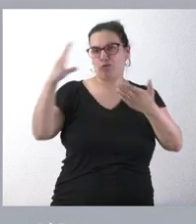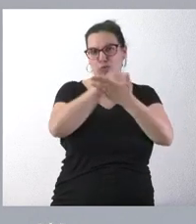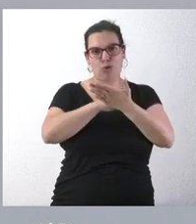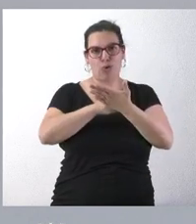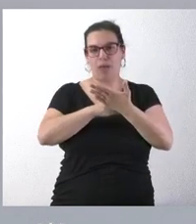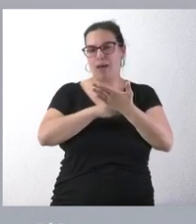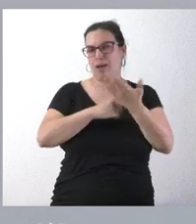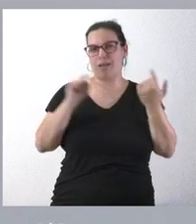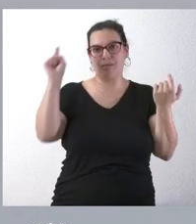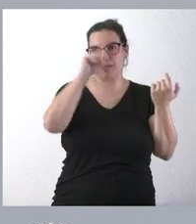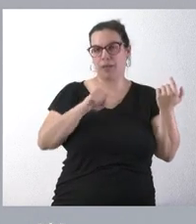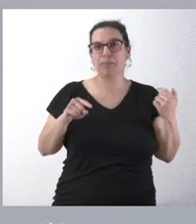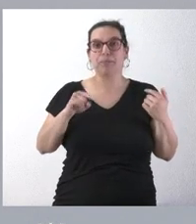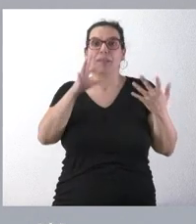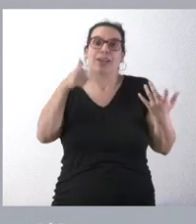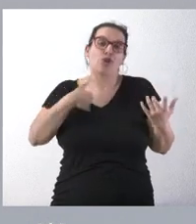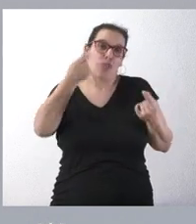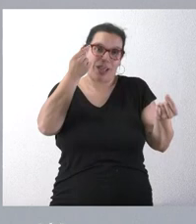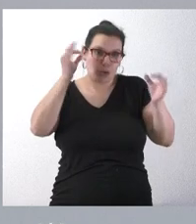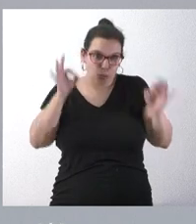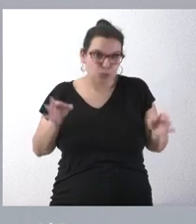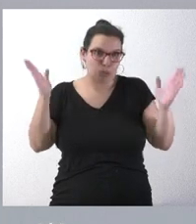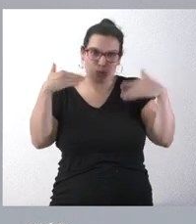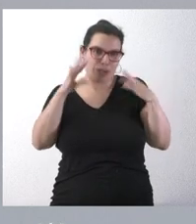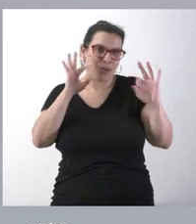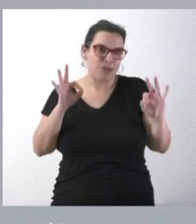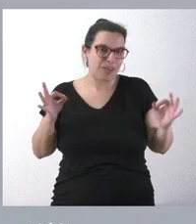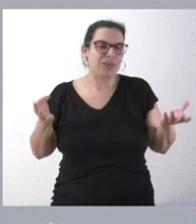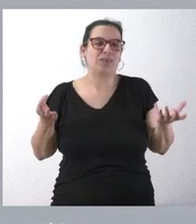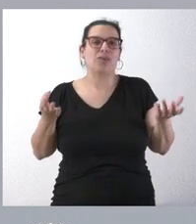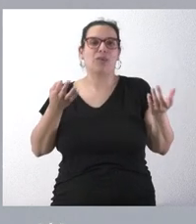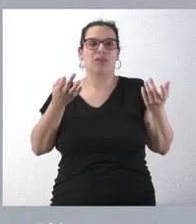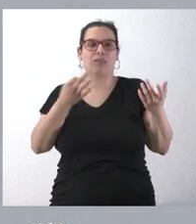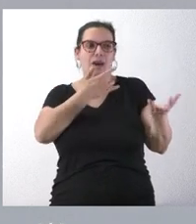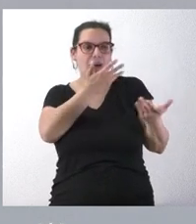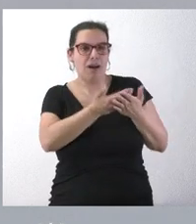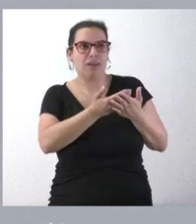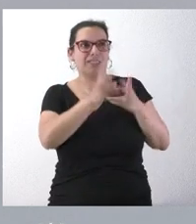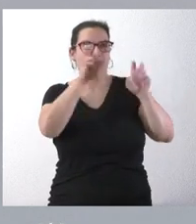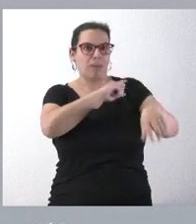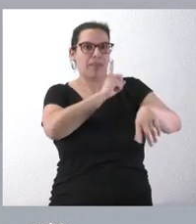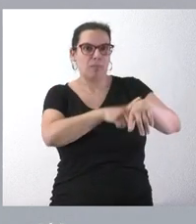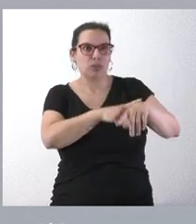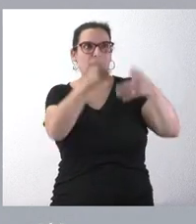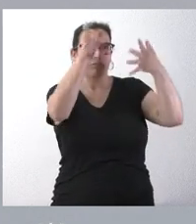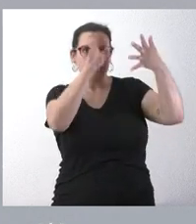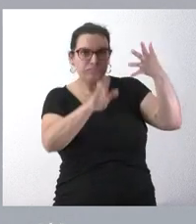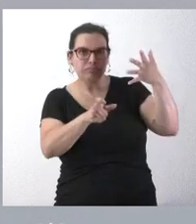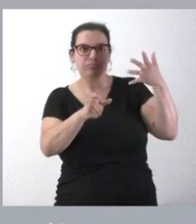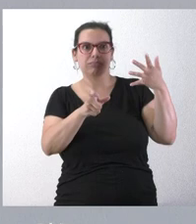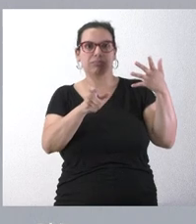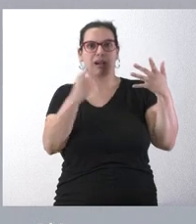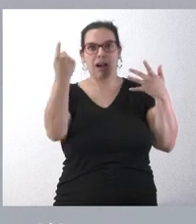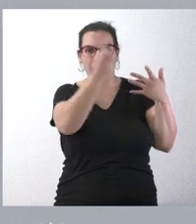corporaciones locales. No tengo aquí, como es natural en este momento, los datos de las cantidades que en materia de deporte puede corresponder a todos y cada uno de los